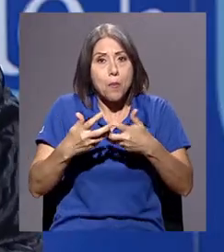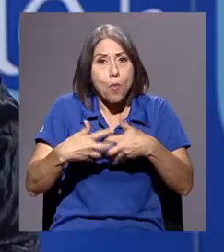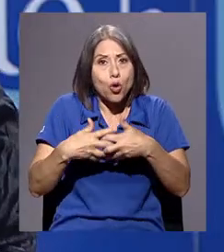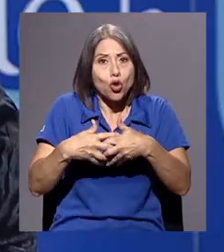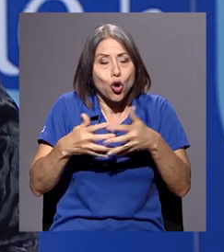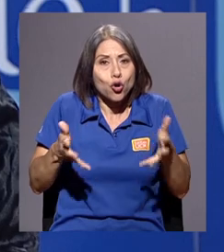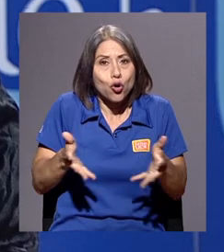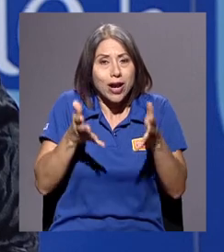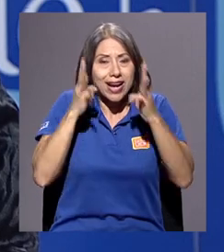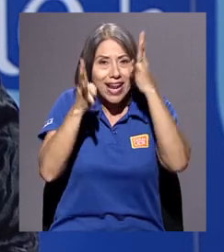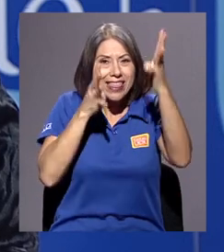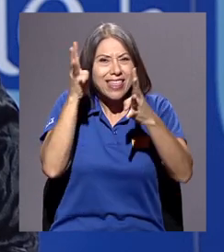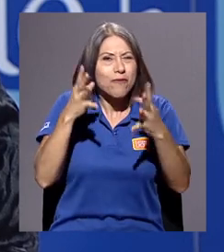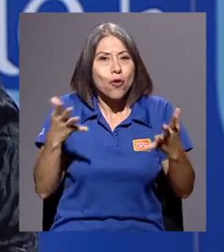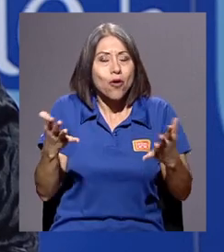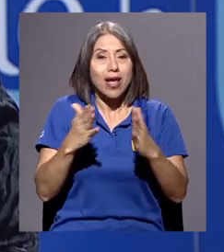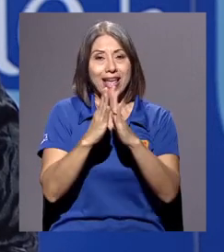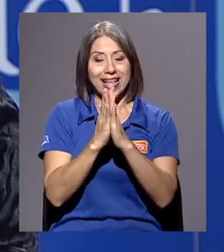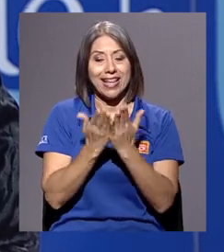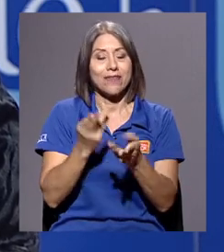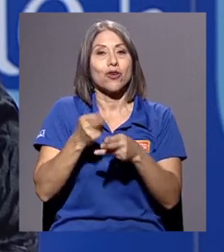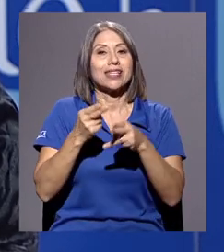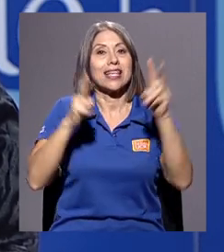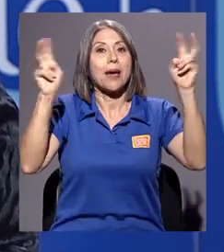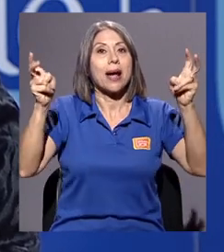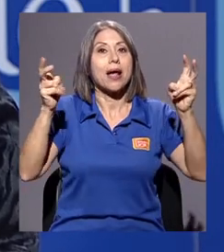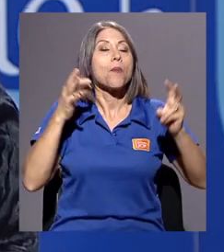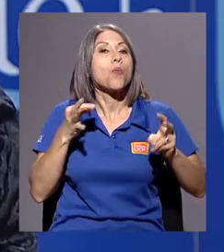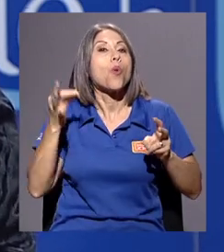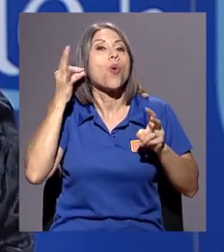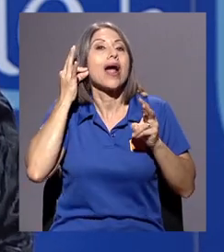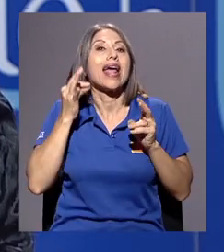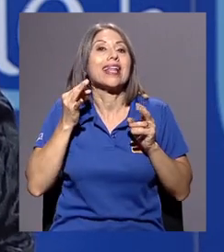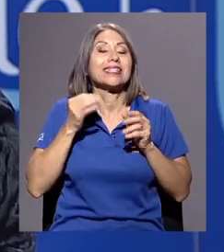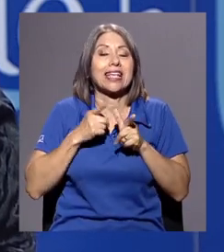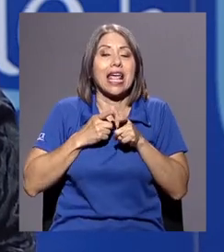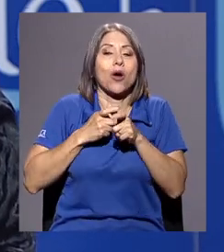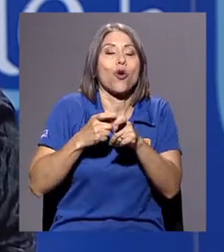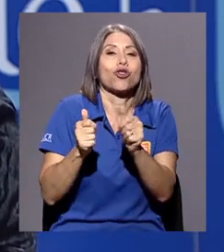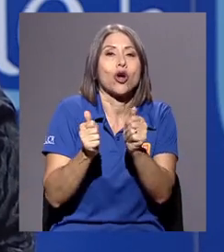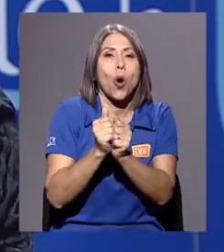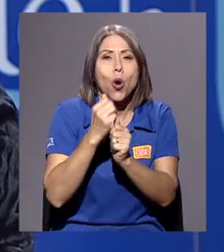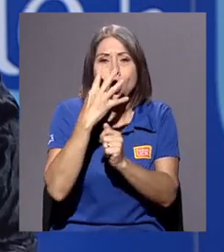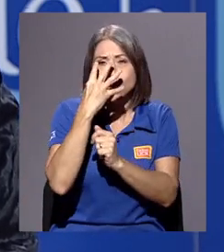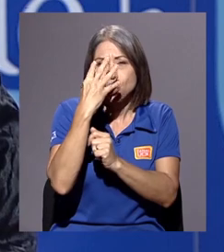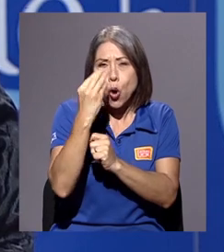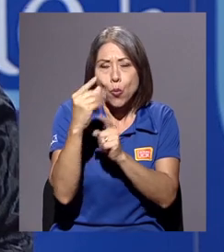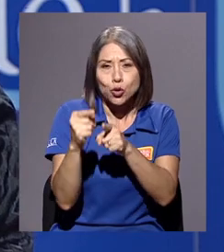creativo que tuvimos fue el libro Mujeres que corren con los lobos, de Clarisa Pincola.